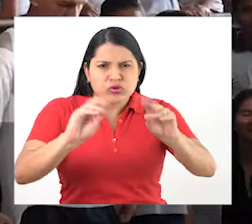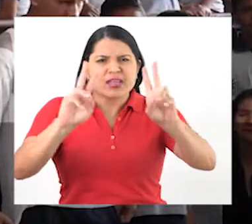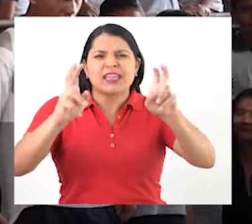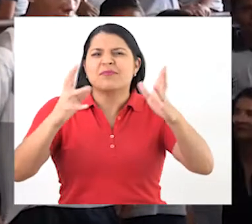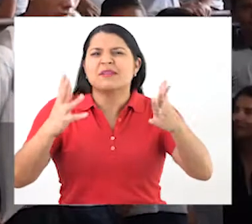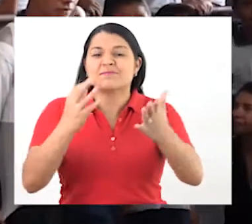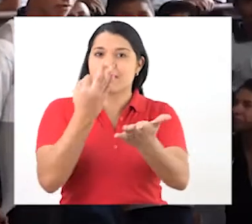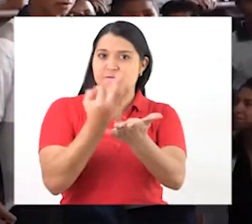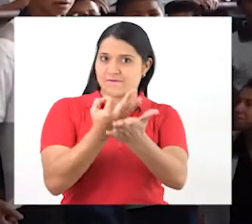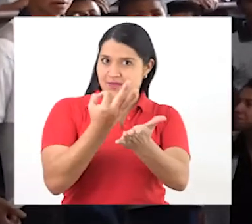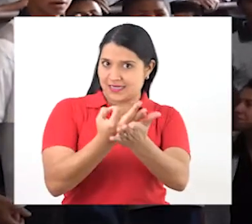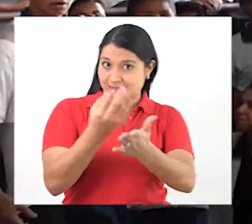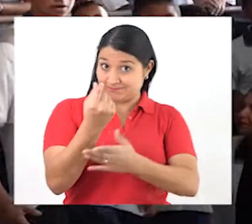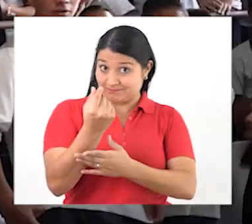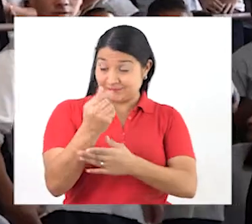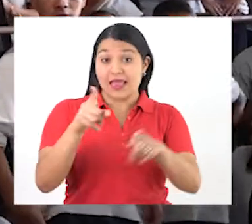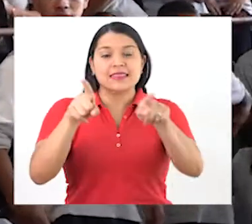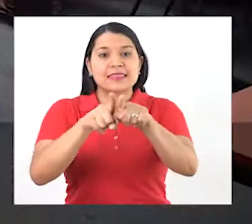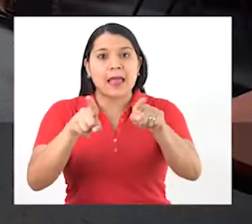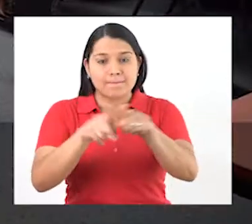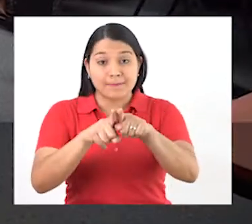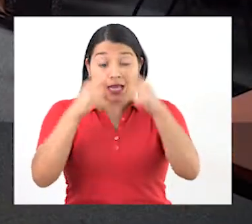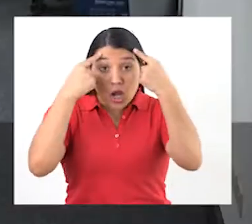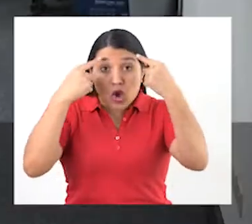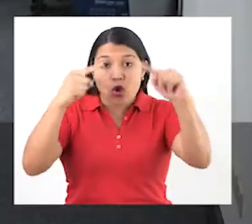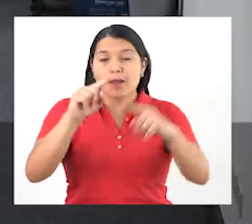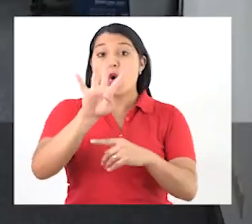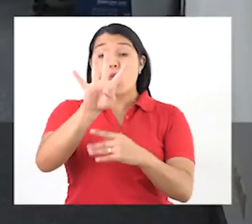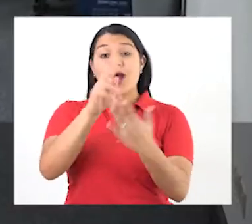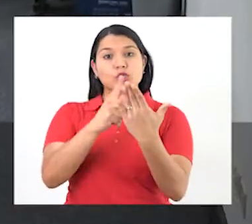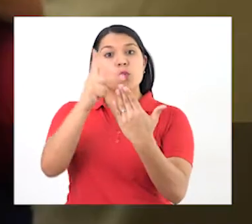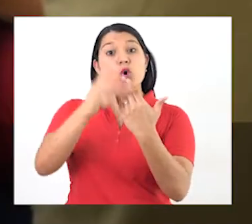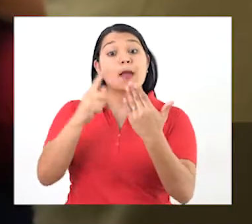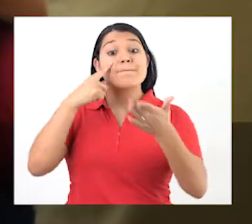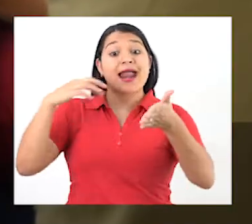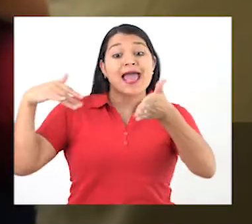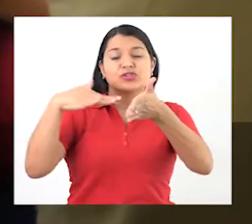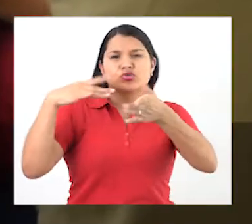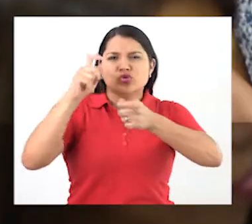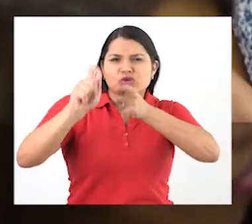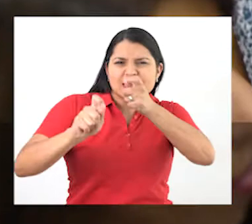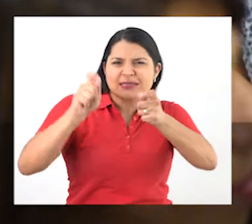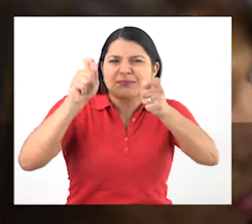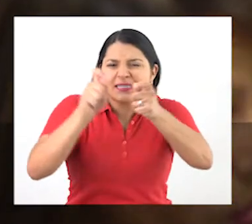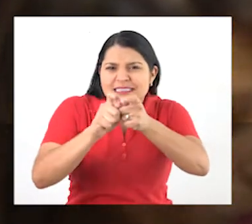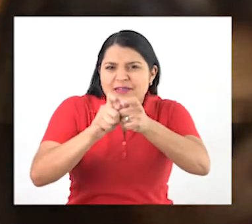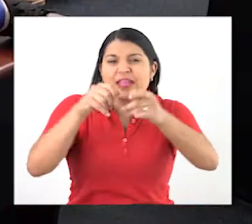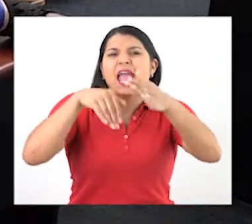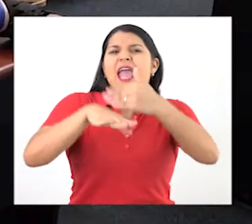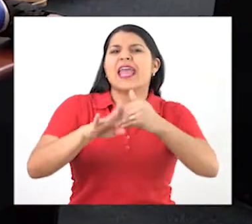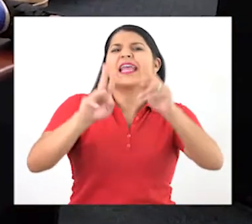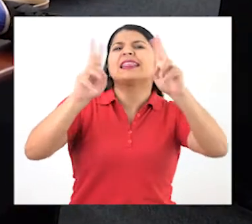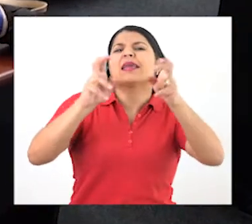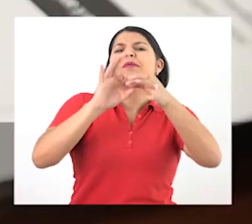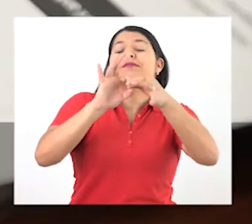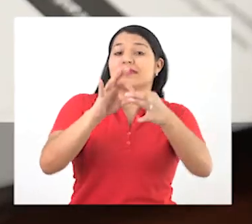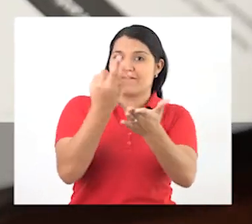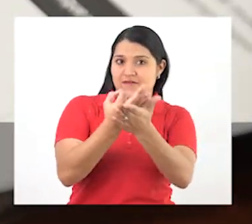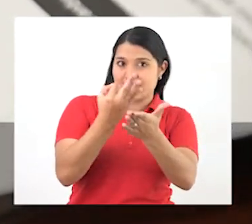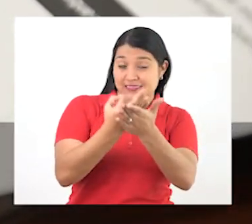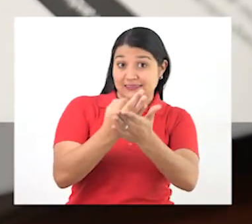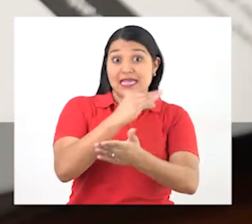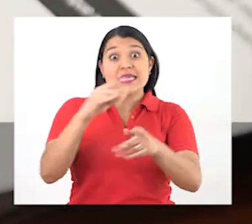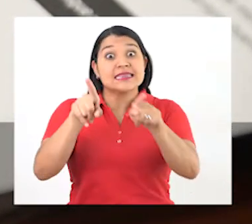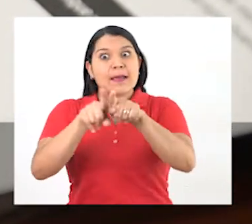en educación financiera. Además, hemos lanzado cuatro programas de estudio específicos en temas de educación financiera.